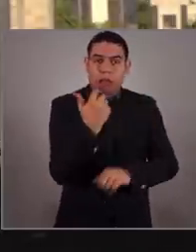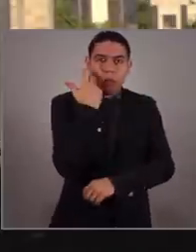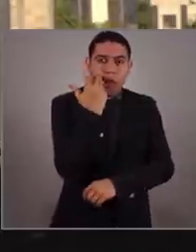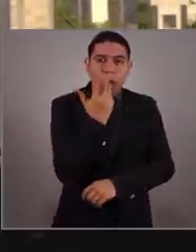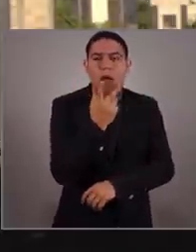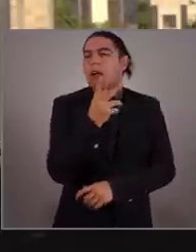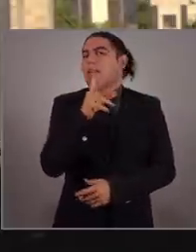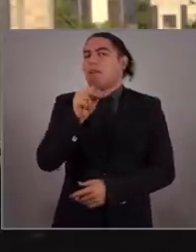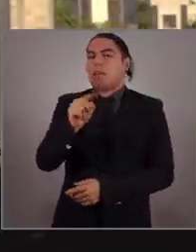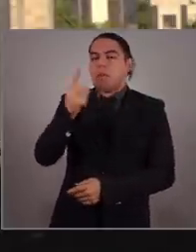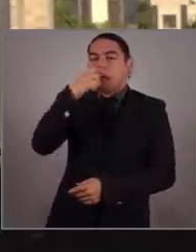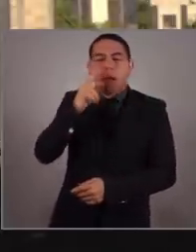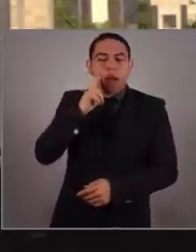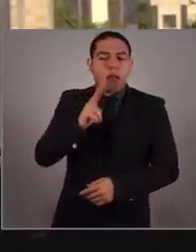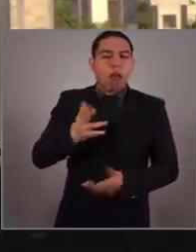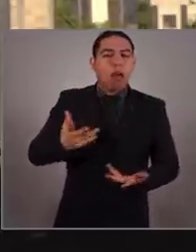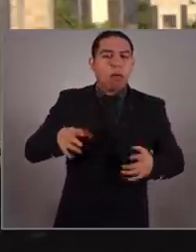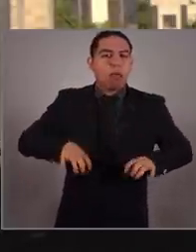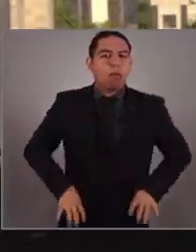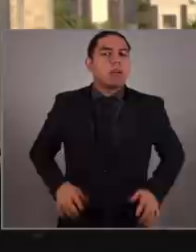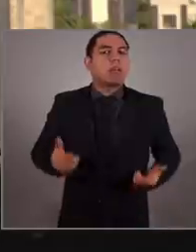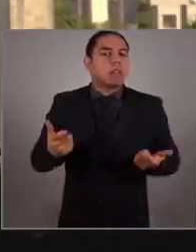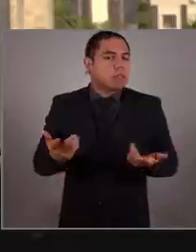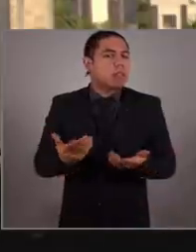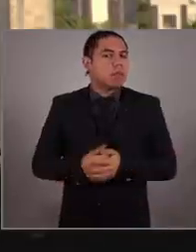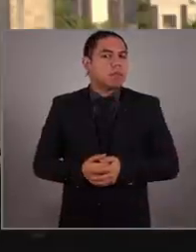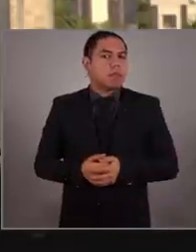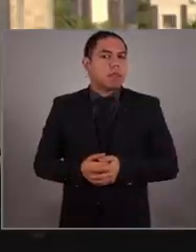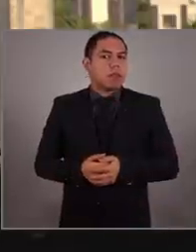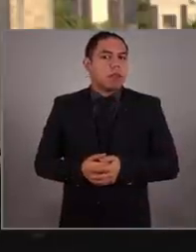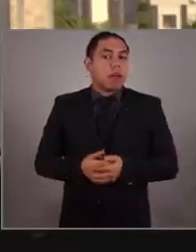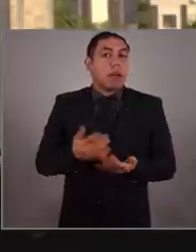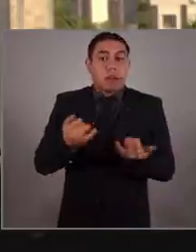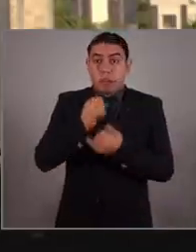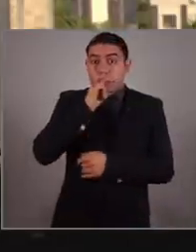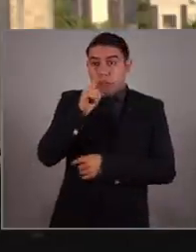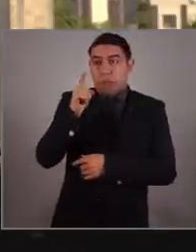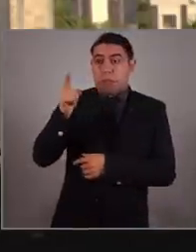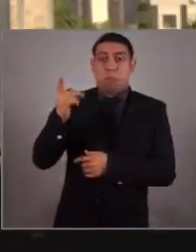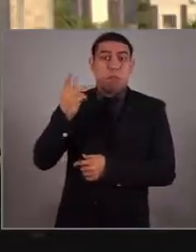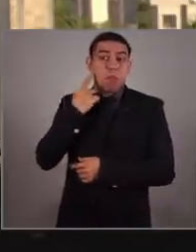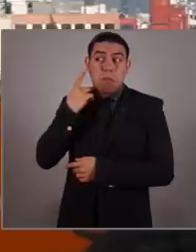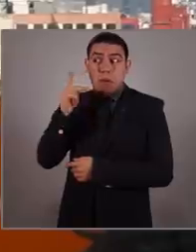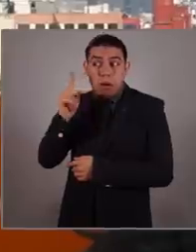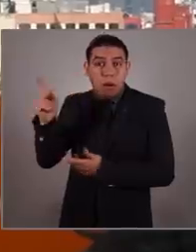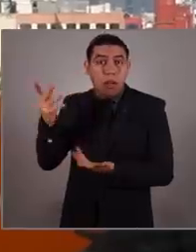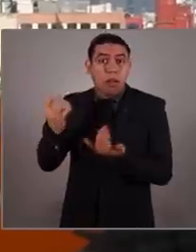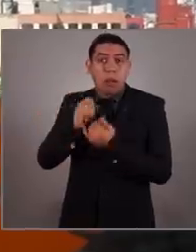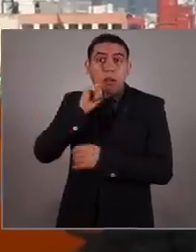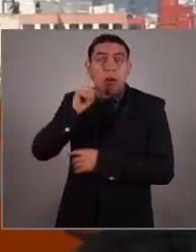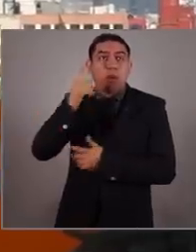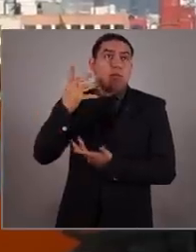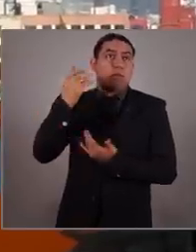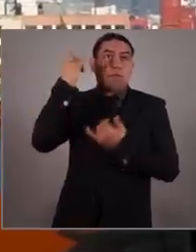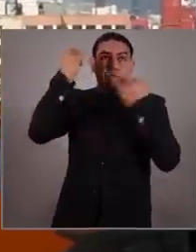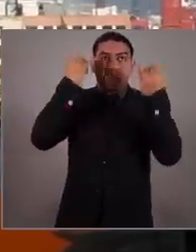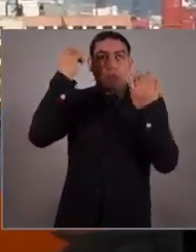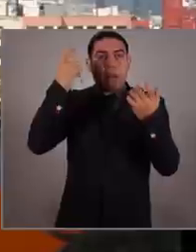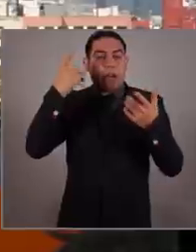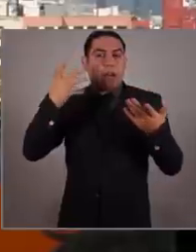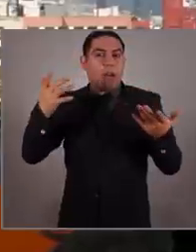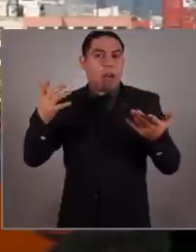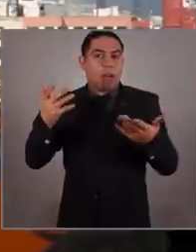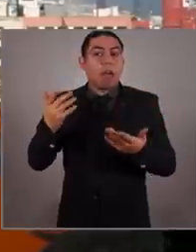para transformar, sino para ver qué se llevan. Políticos con delirios de grandeza que creen que su